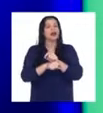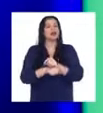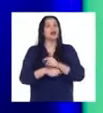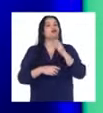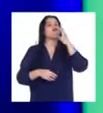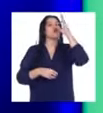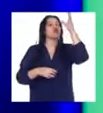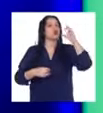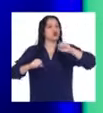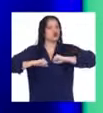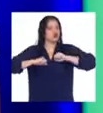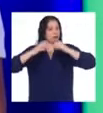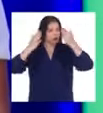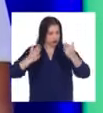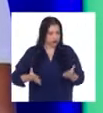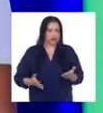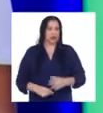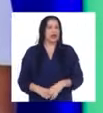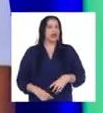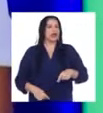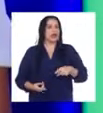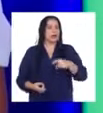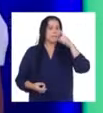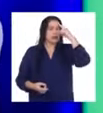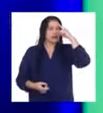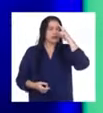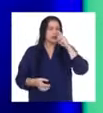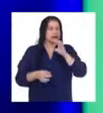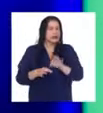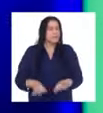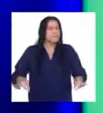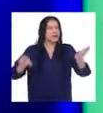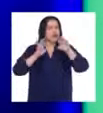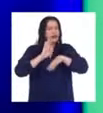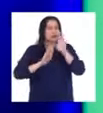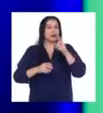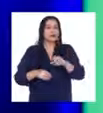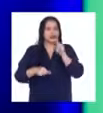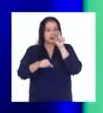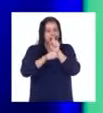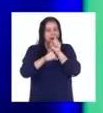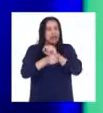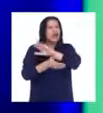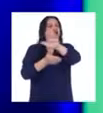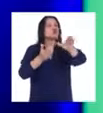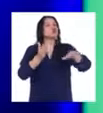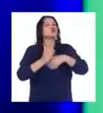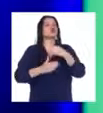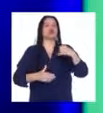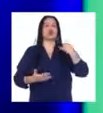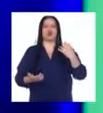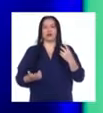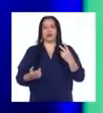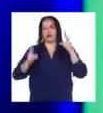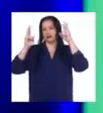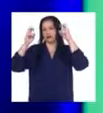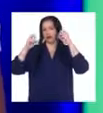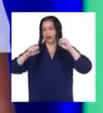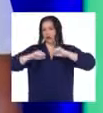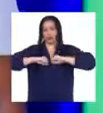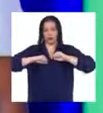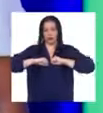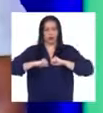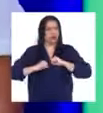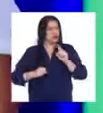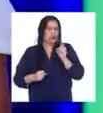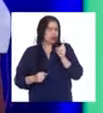y en general pienso que es importante educar a los jóvenes en deporte. No